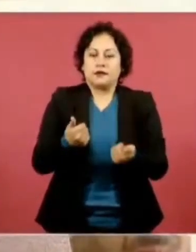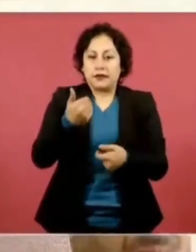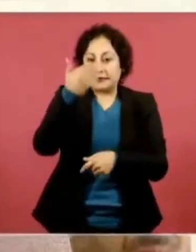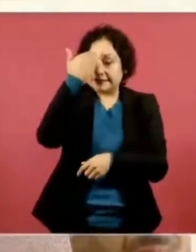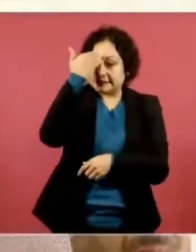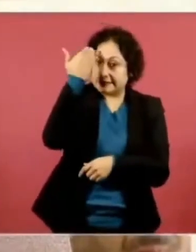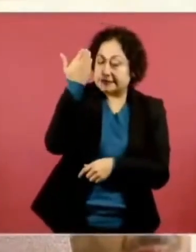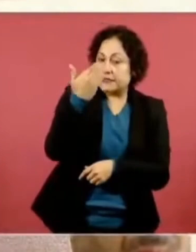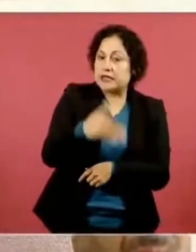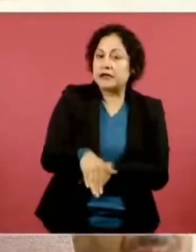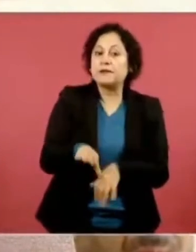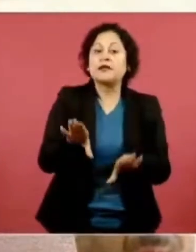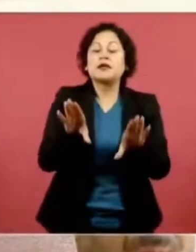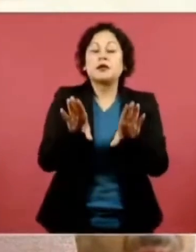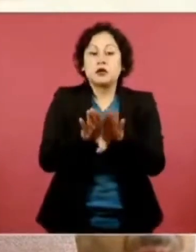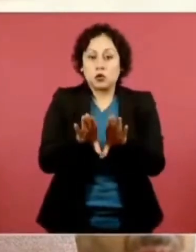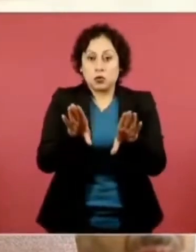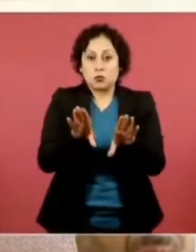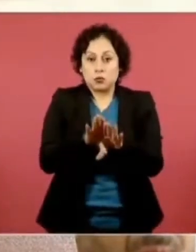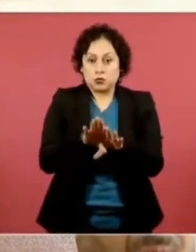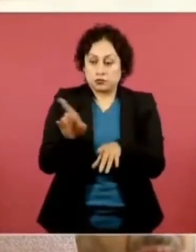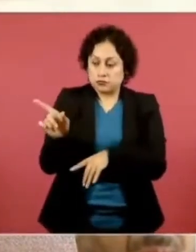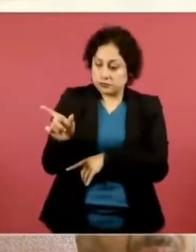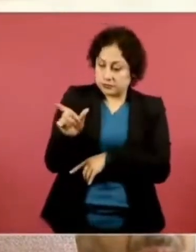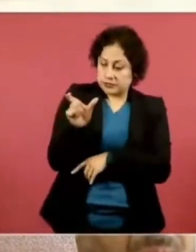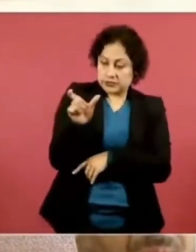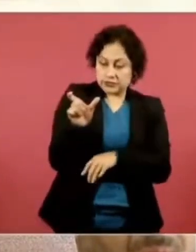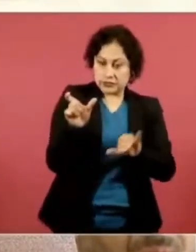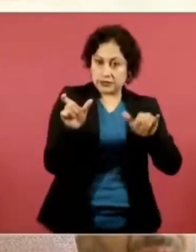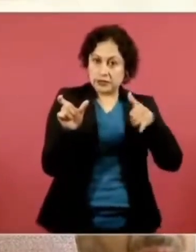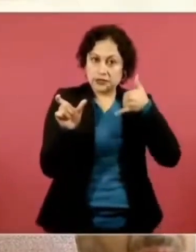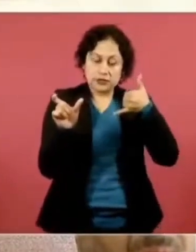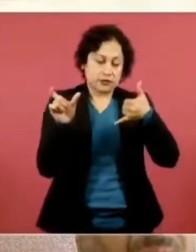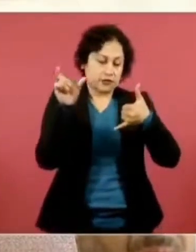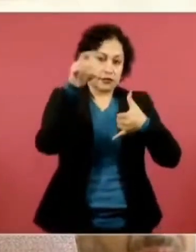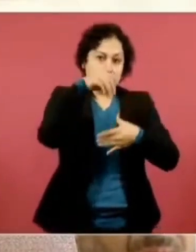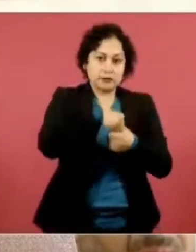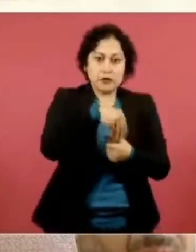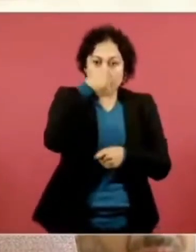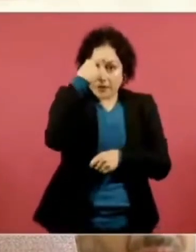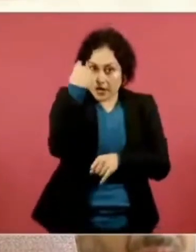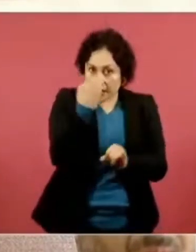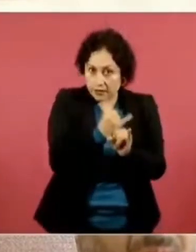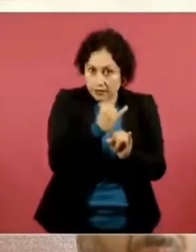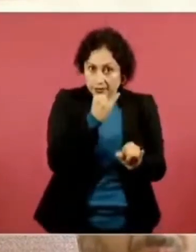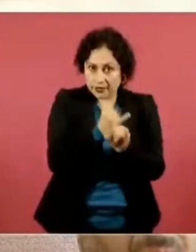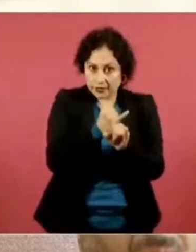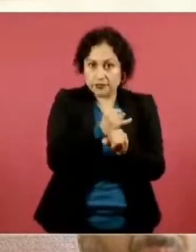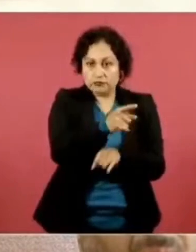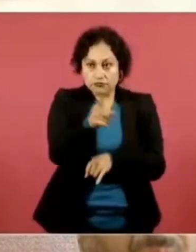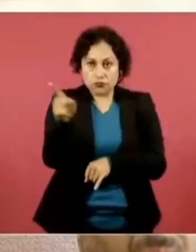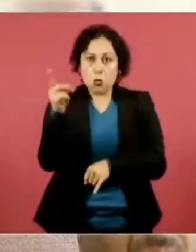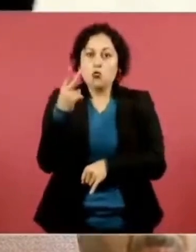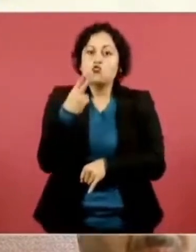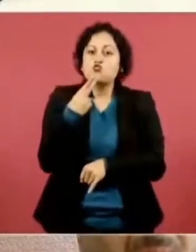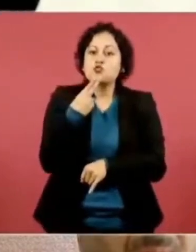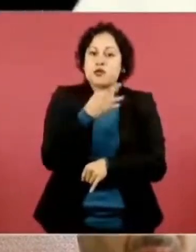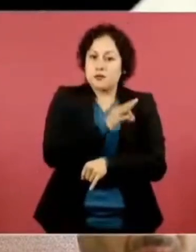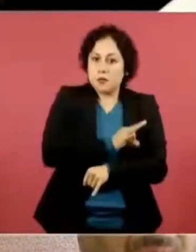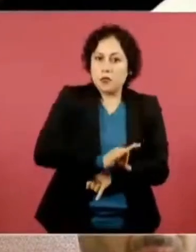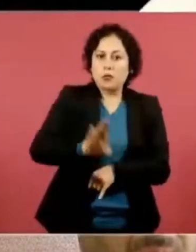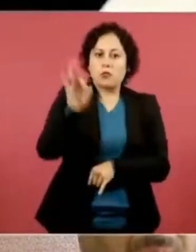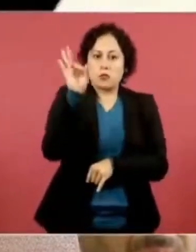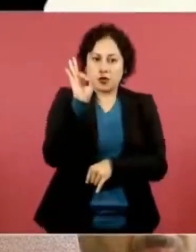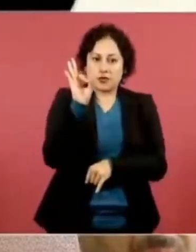posibilidad de obtener estas tarjetas y comunicación, utilizar el servicio, porque se puede